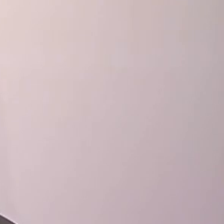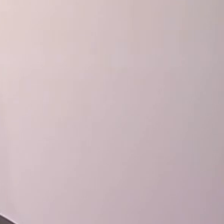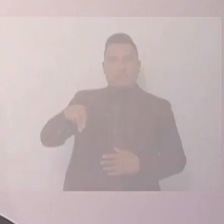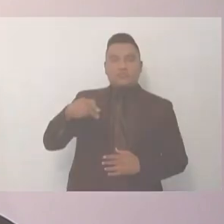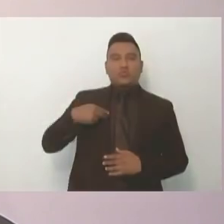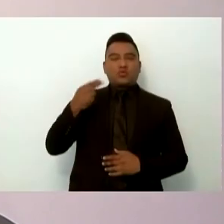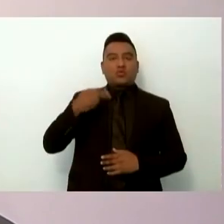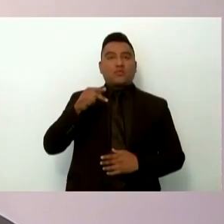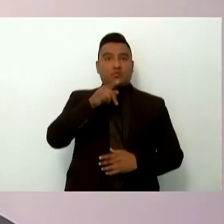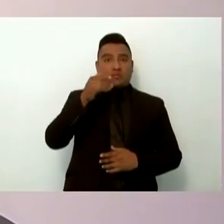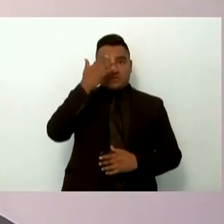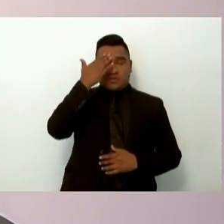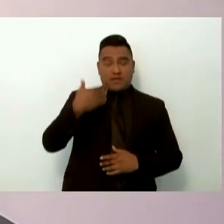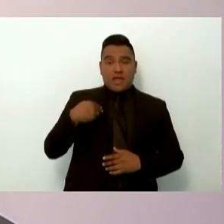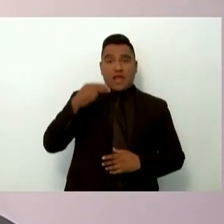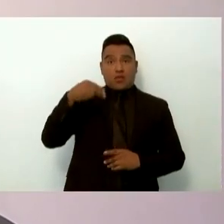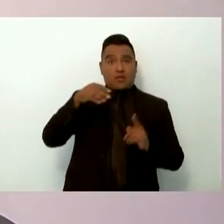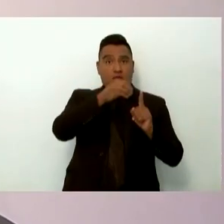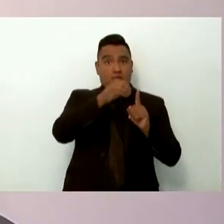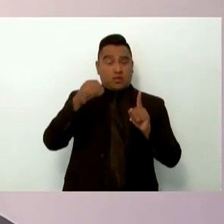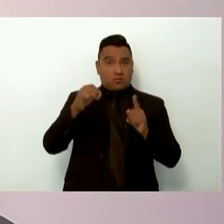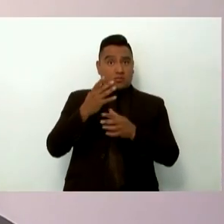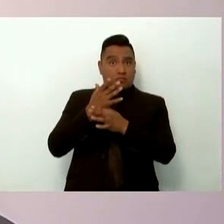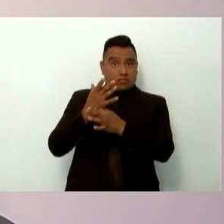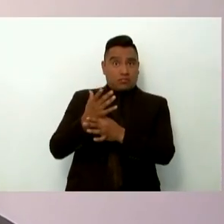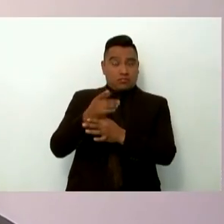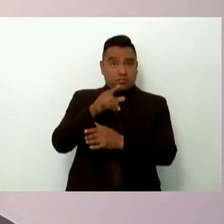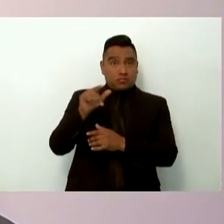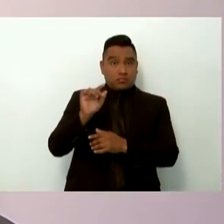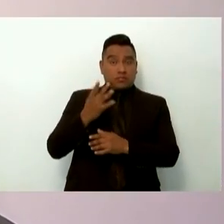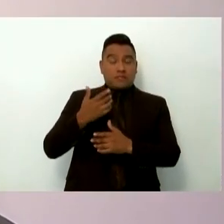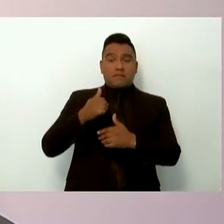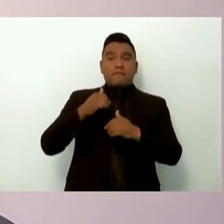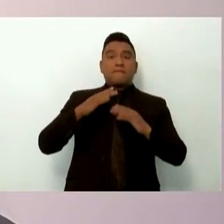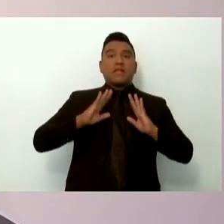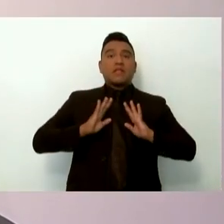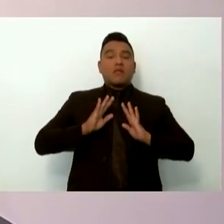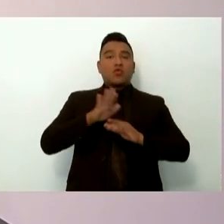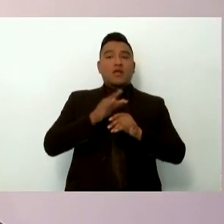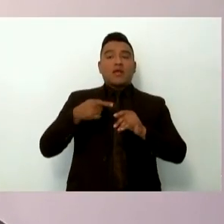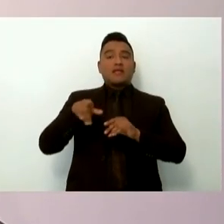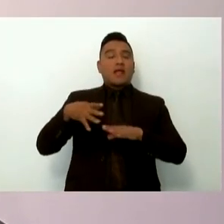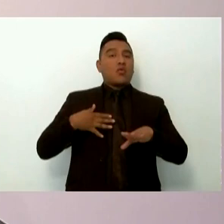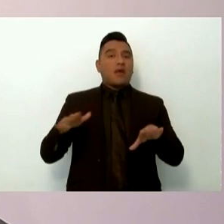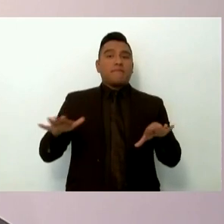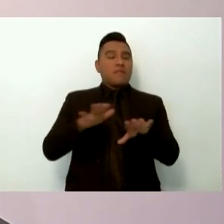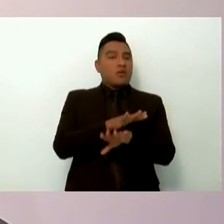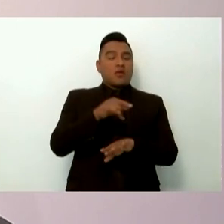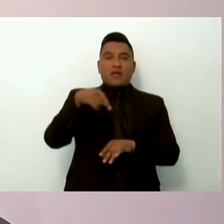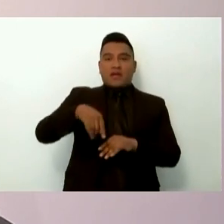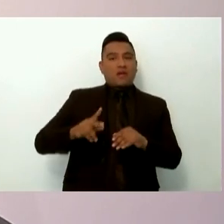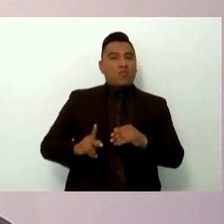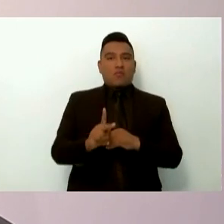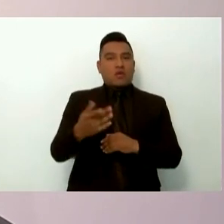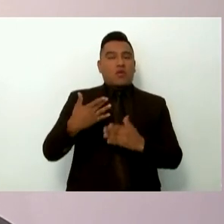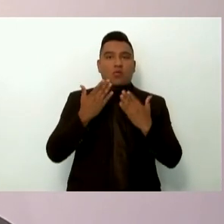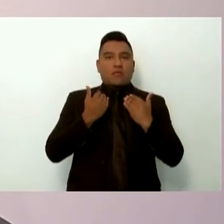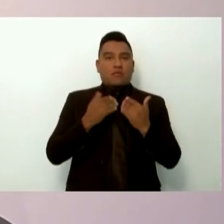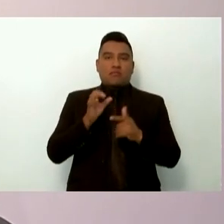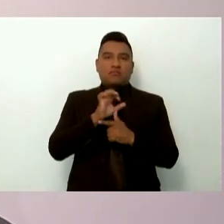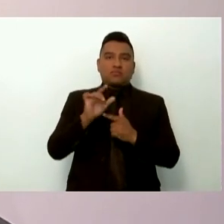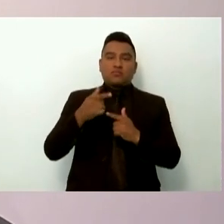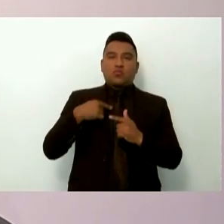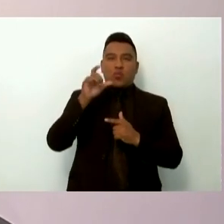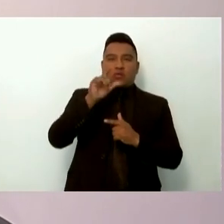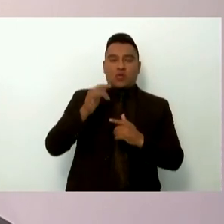¿Usted sabe el nombre completo DEA? El militar porque dicen que ya lo cambiaron al que no estaba aquí en mi pueblo y el que llegó dicen